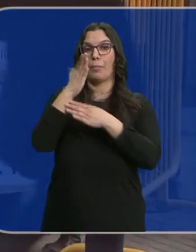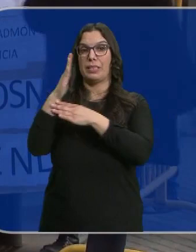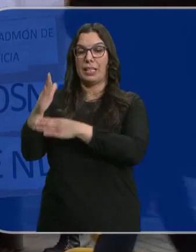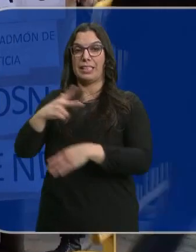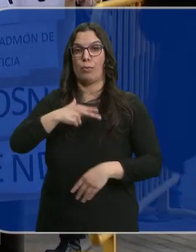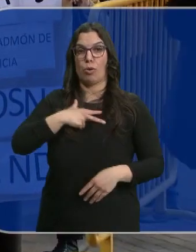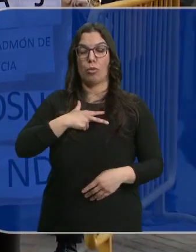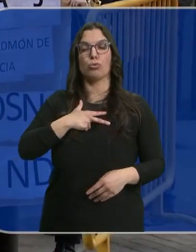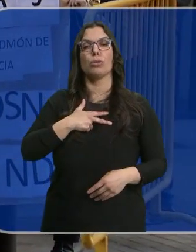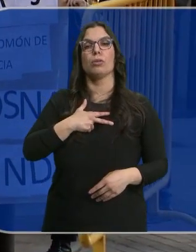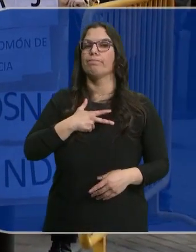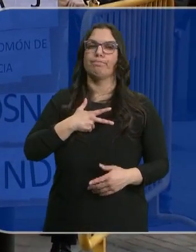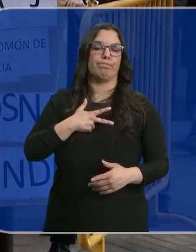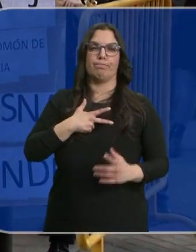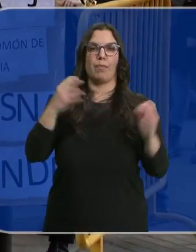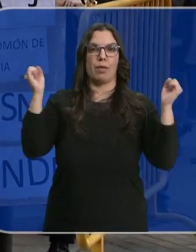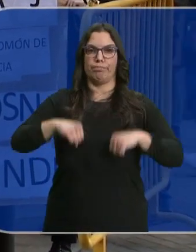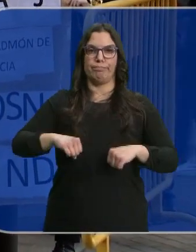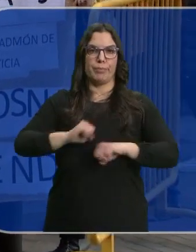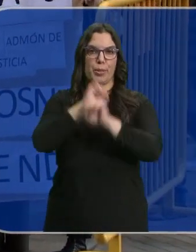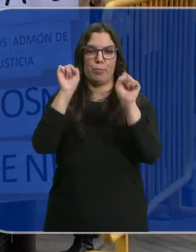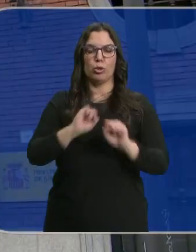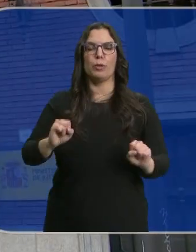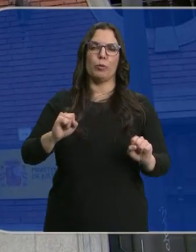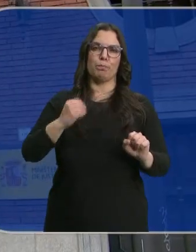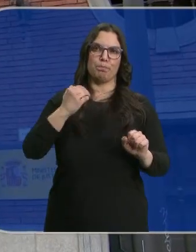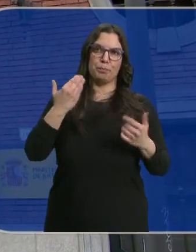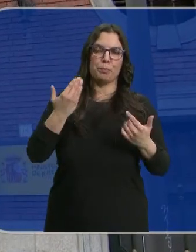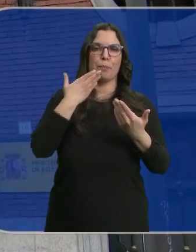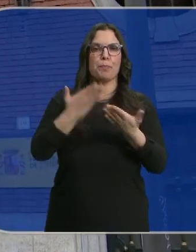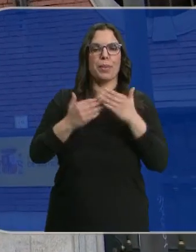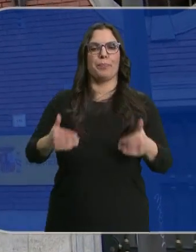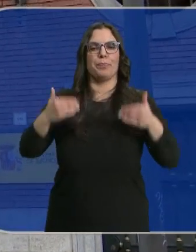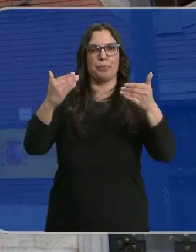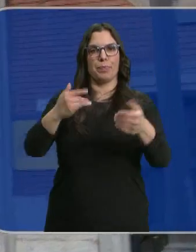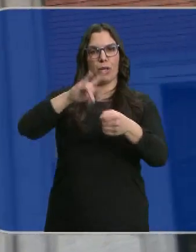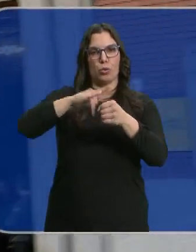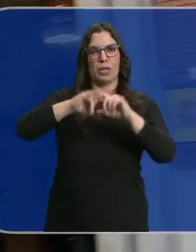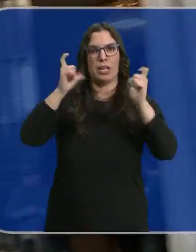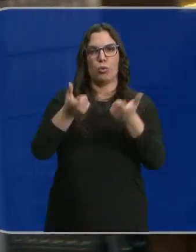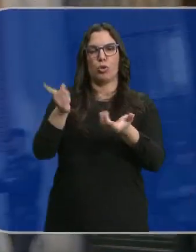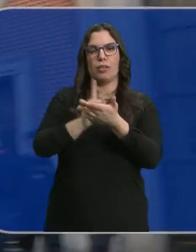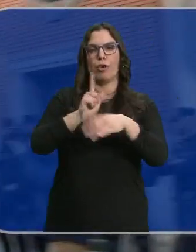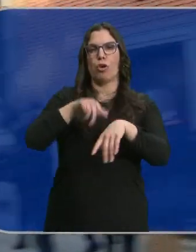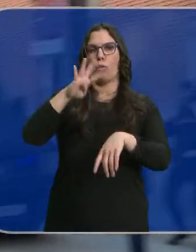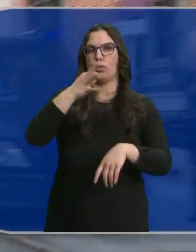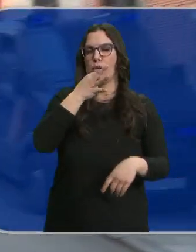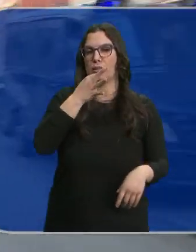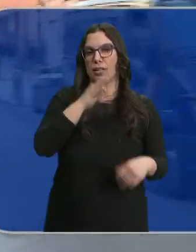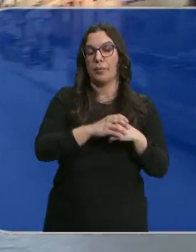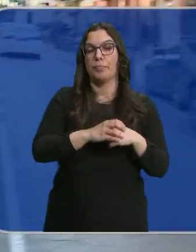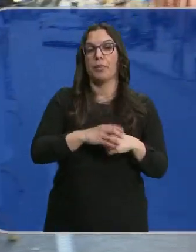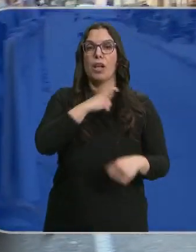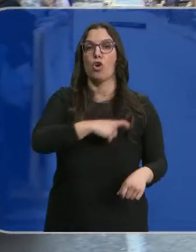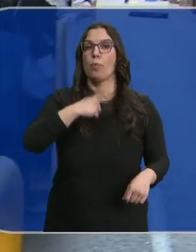representantes de los letrados no se ha podido llegar a un acuerdo y se han emplazado a una reunión el próximo lunes a las 4 de la tarde. Desde el